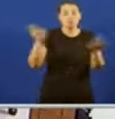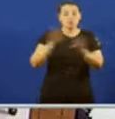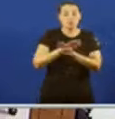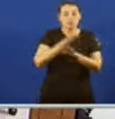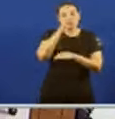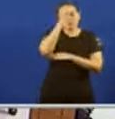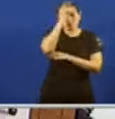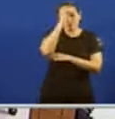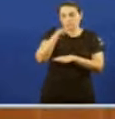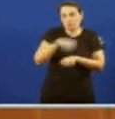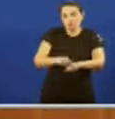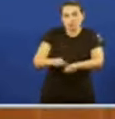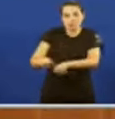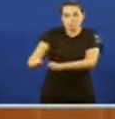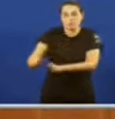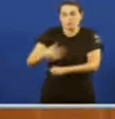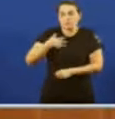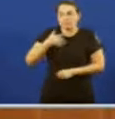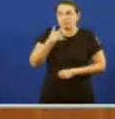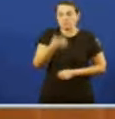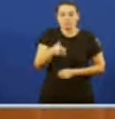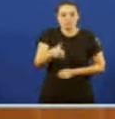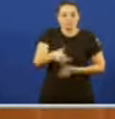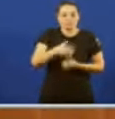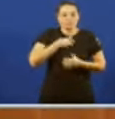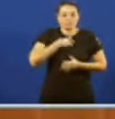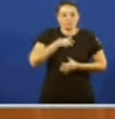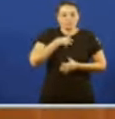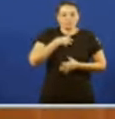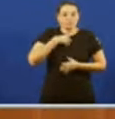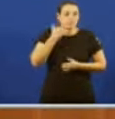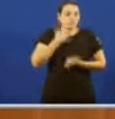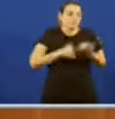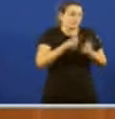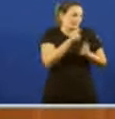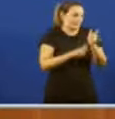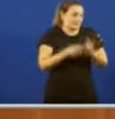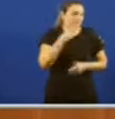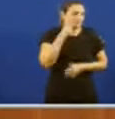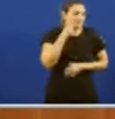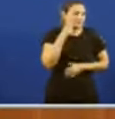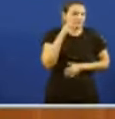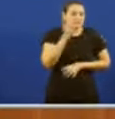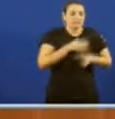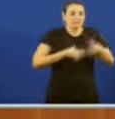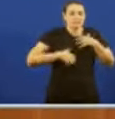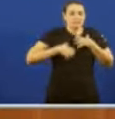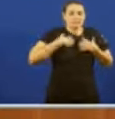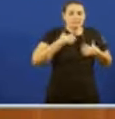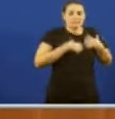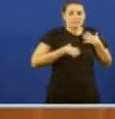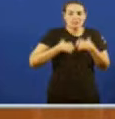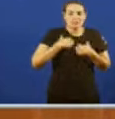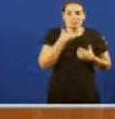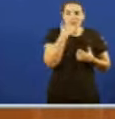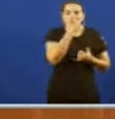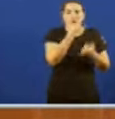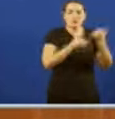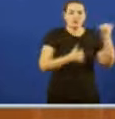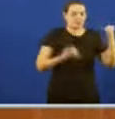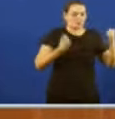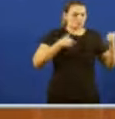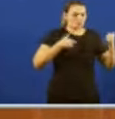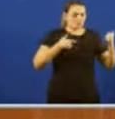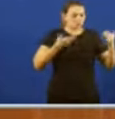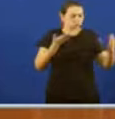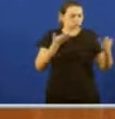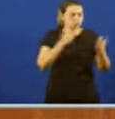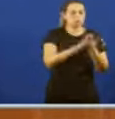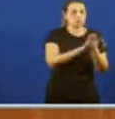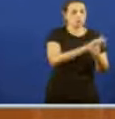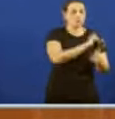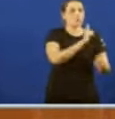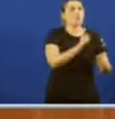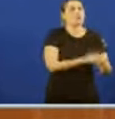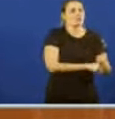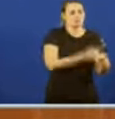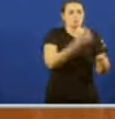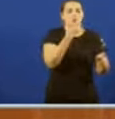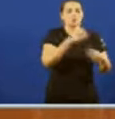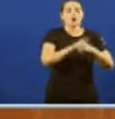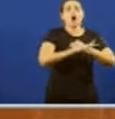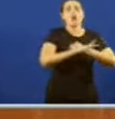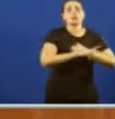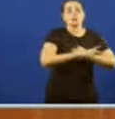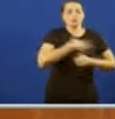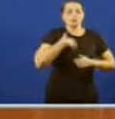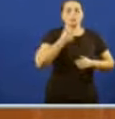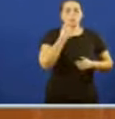incompetencia sementou o caos e o pánico Que foi suplido moitas veces Por a decisión e valentía dos alcaldes Que tomaron o